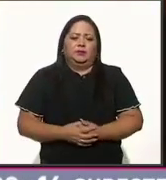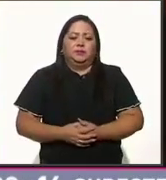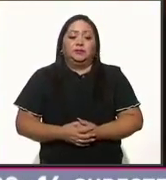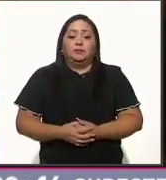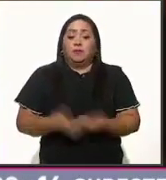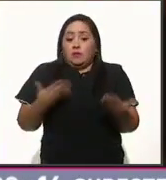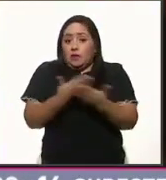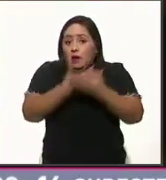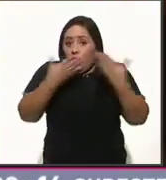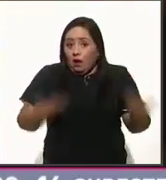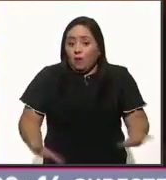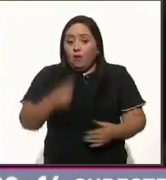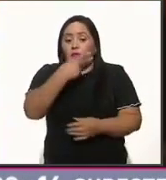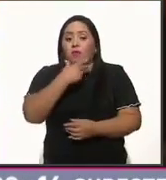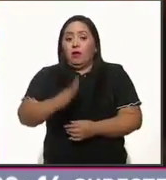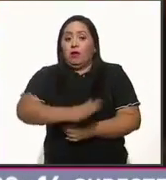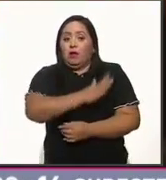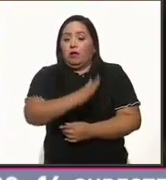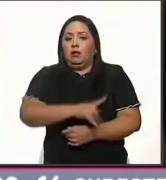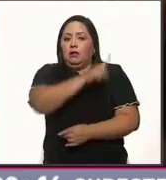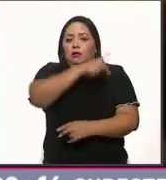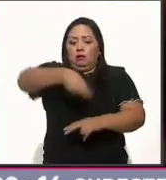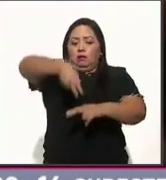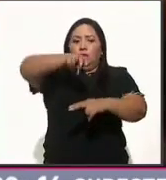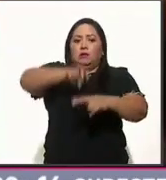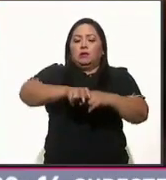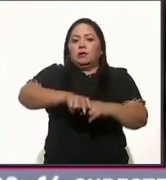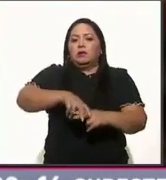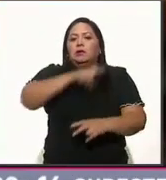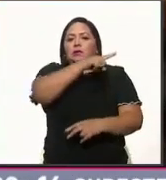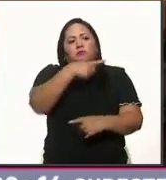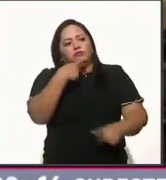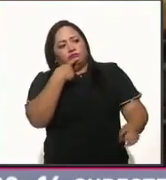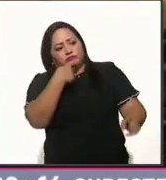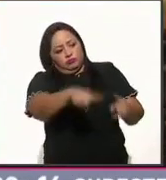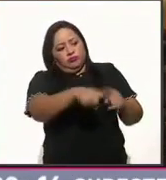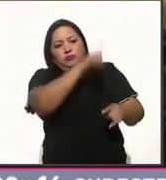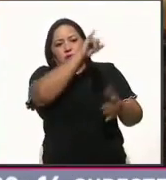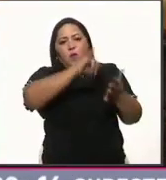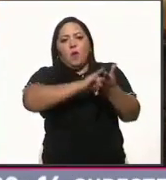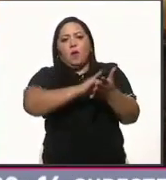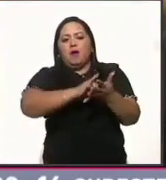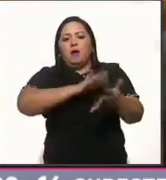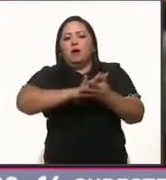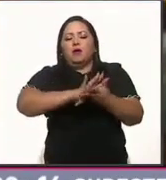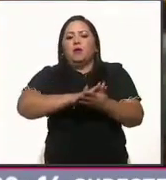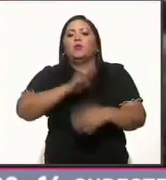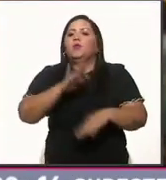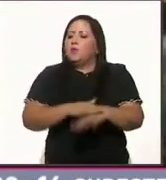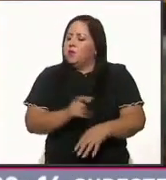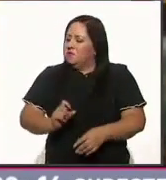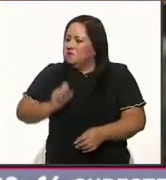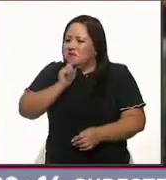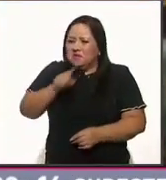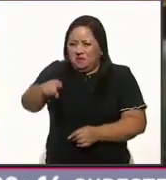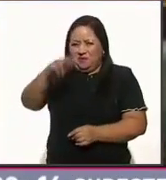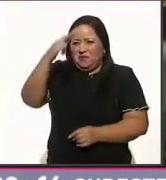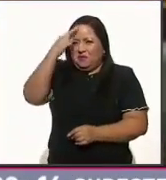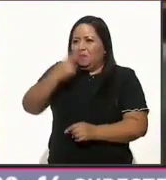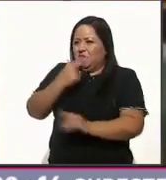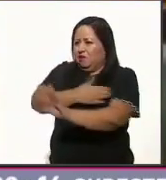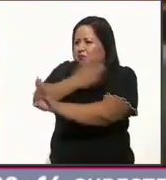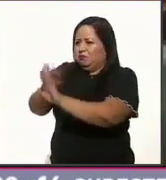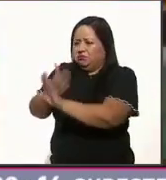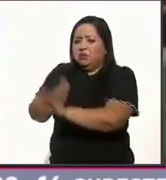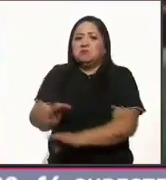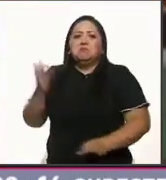Hoy García Luna está sentado en el banquillo de los acusados en Nueva York por los mismos cargos que Fernández